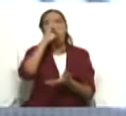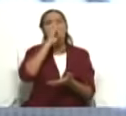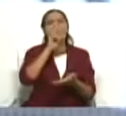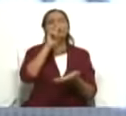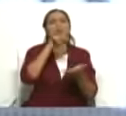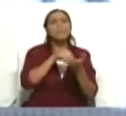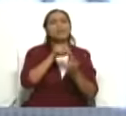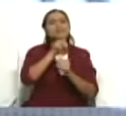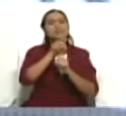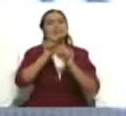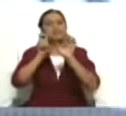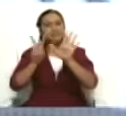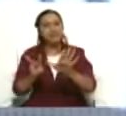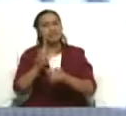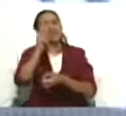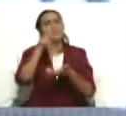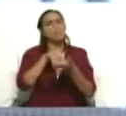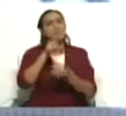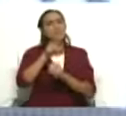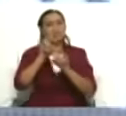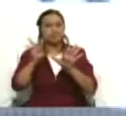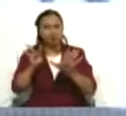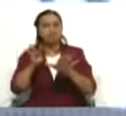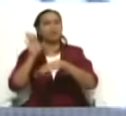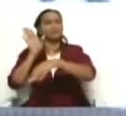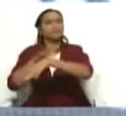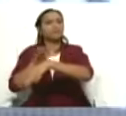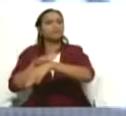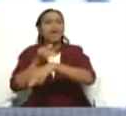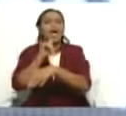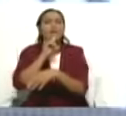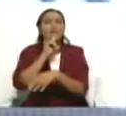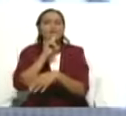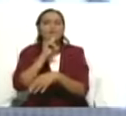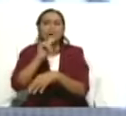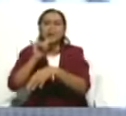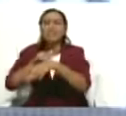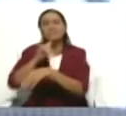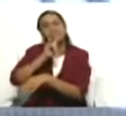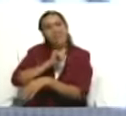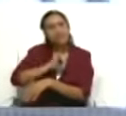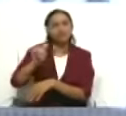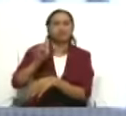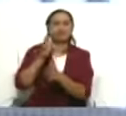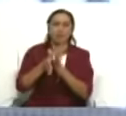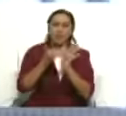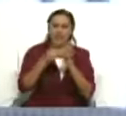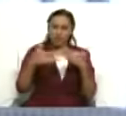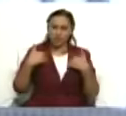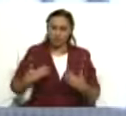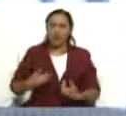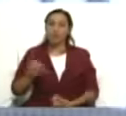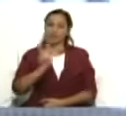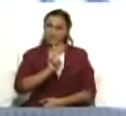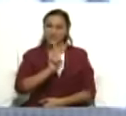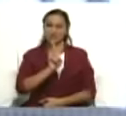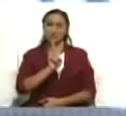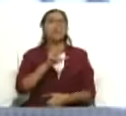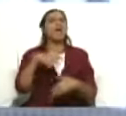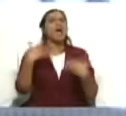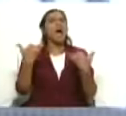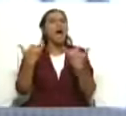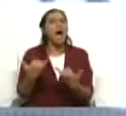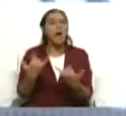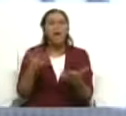2018. Viendo esto desde el punto de vista de la claridad que se presenta de aquí en adelante y hacia dónde puede llegar esta investigación que ha